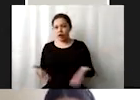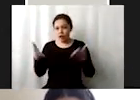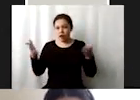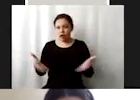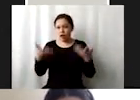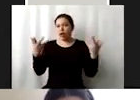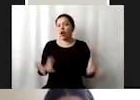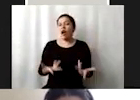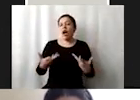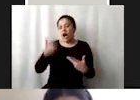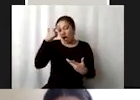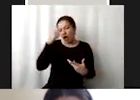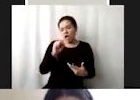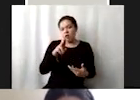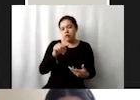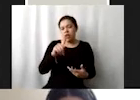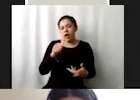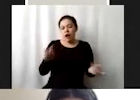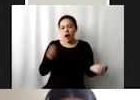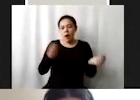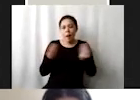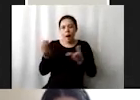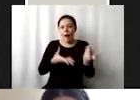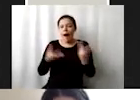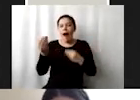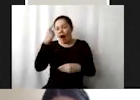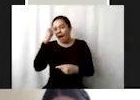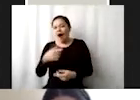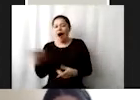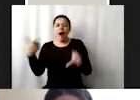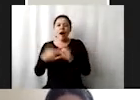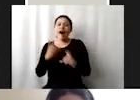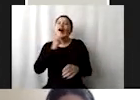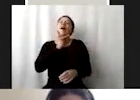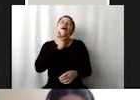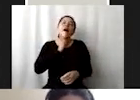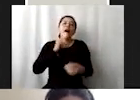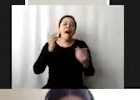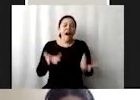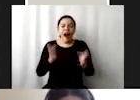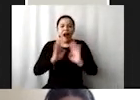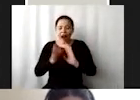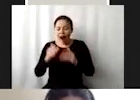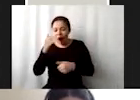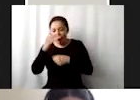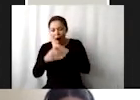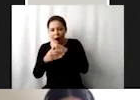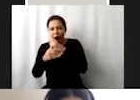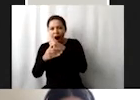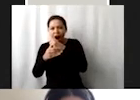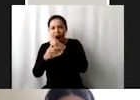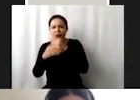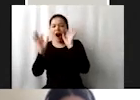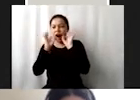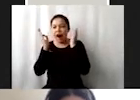subsidios ineficientes a combustibles fósiles que pues siguen comentando un